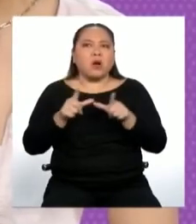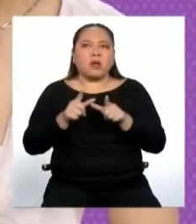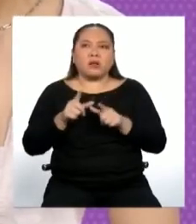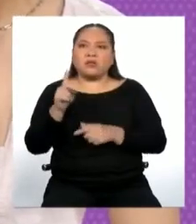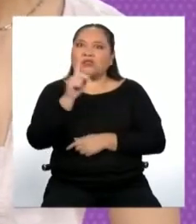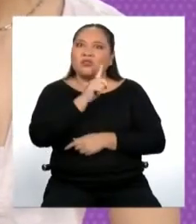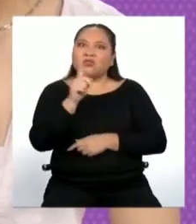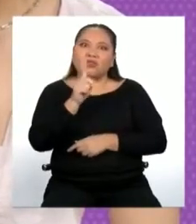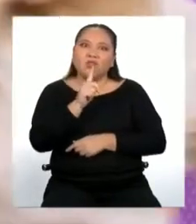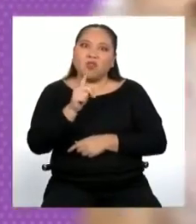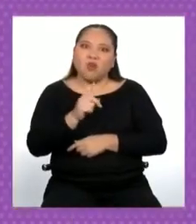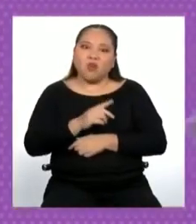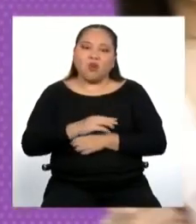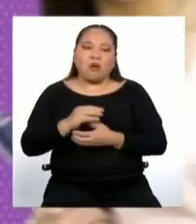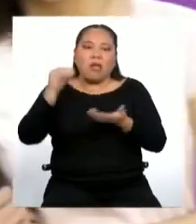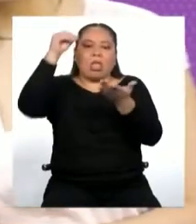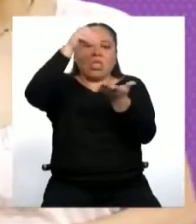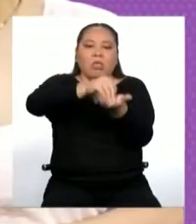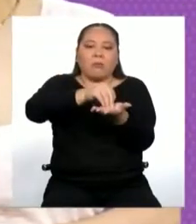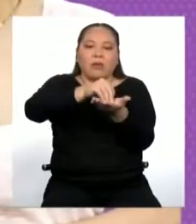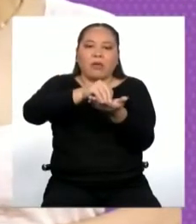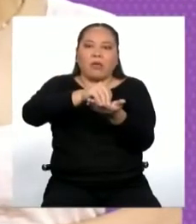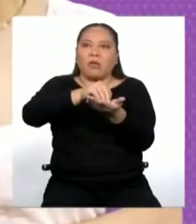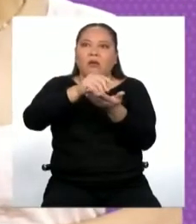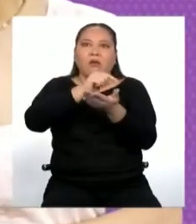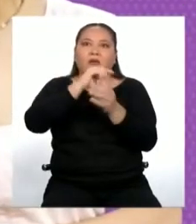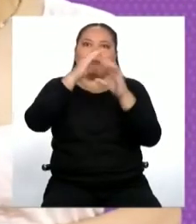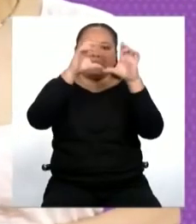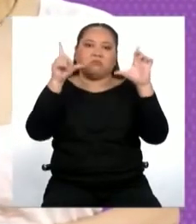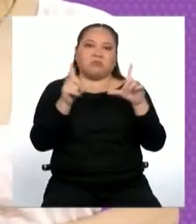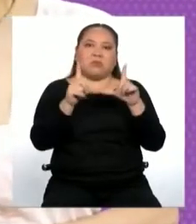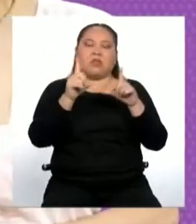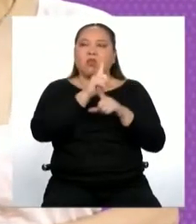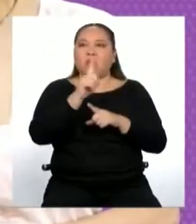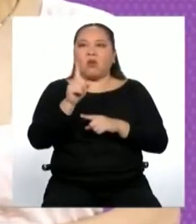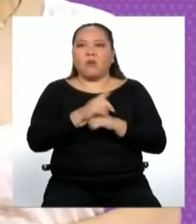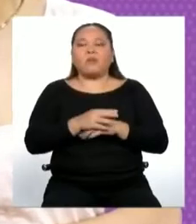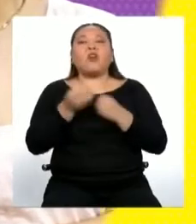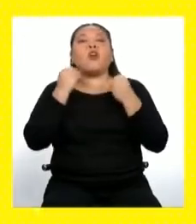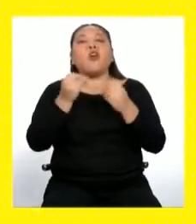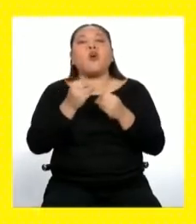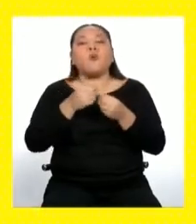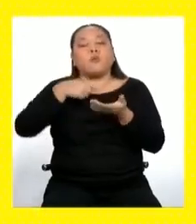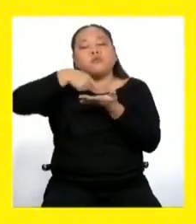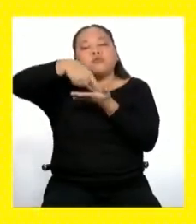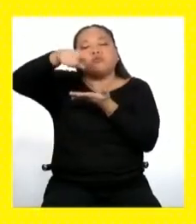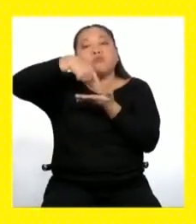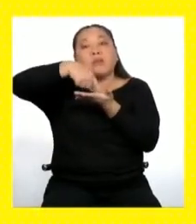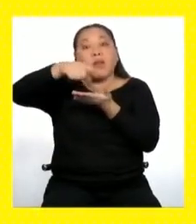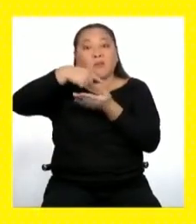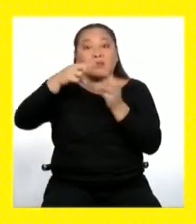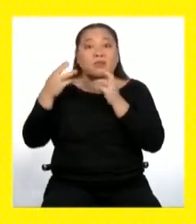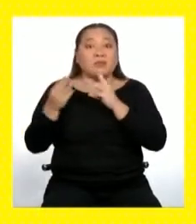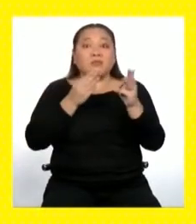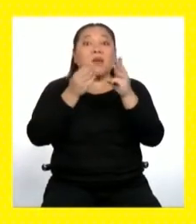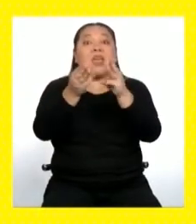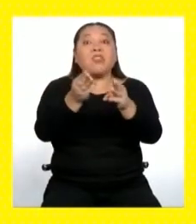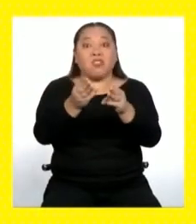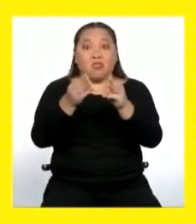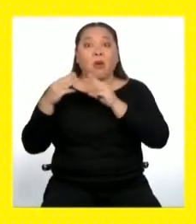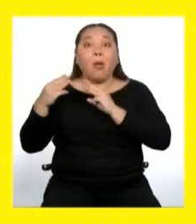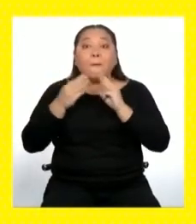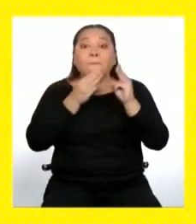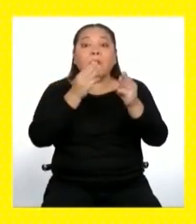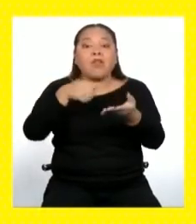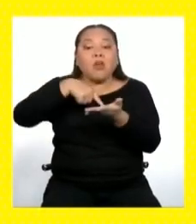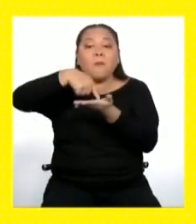debe estar en medio de la pantalla. Me refiero al recurso por el que se transmite el mensaje. Así es, pero no todos los medios